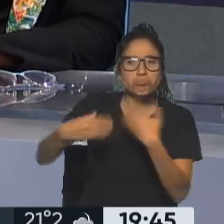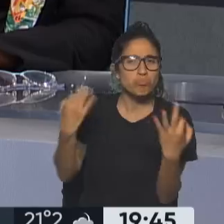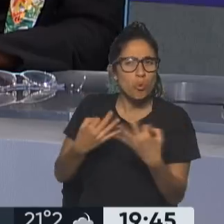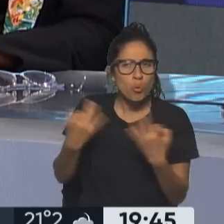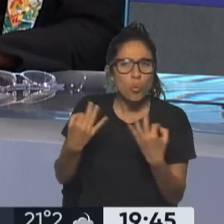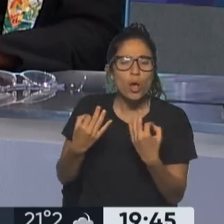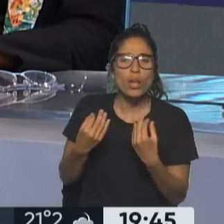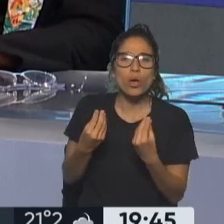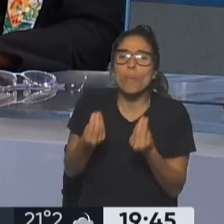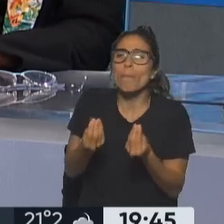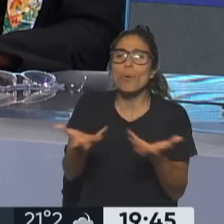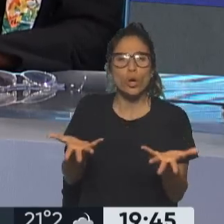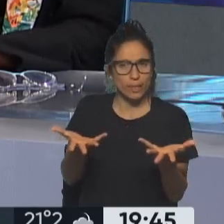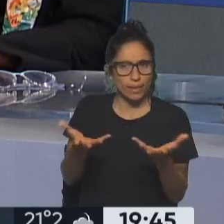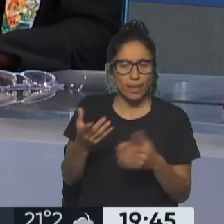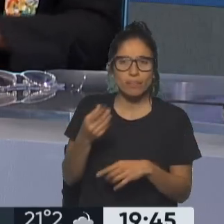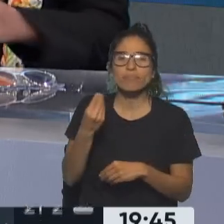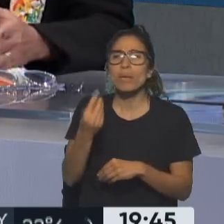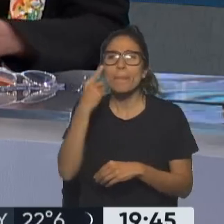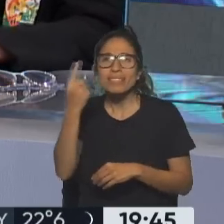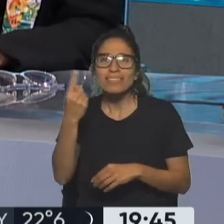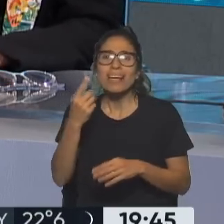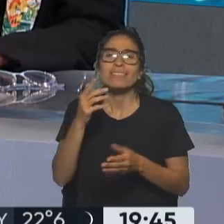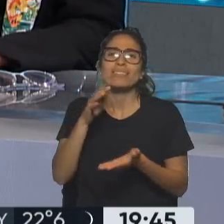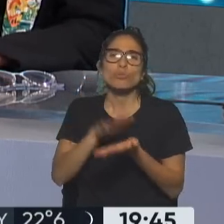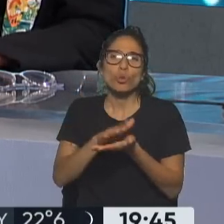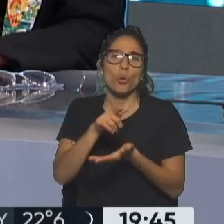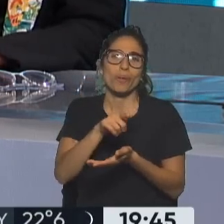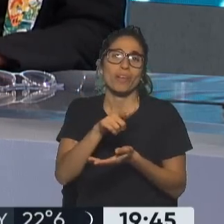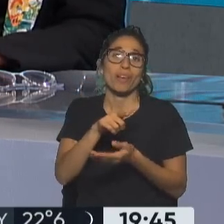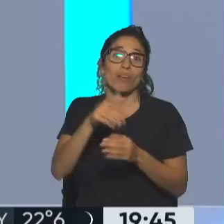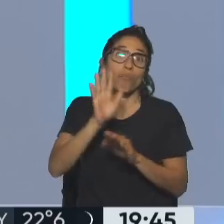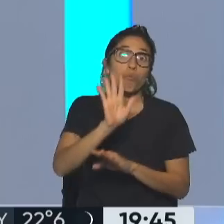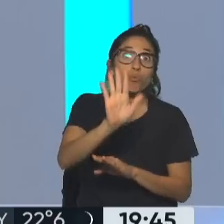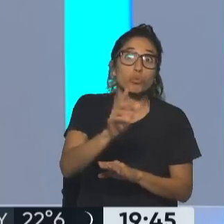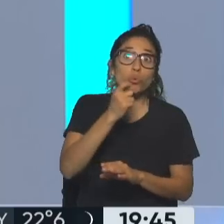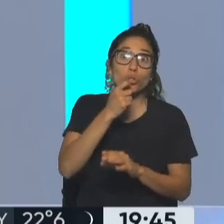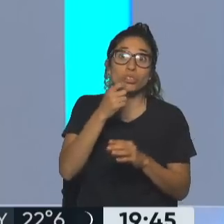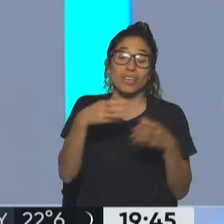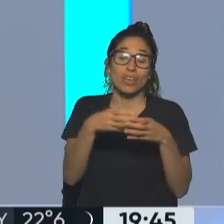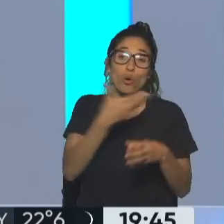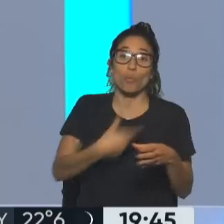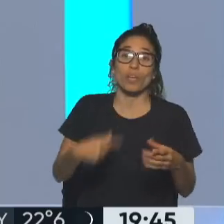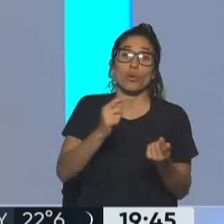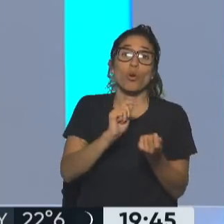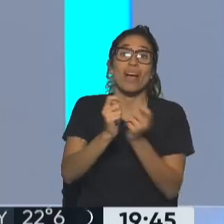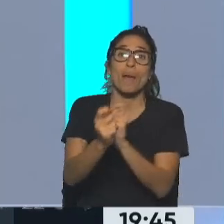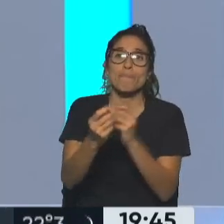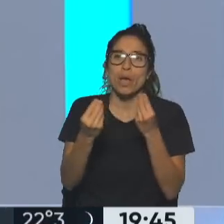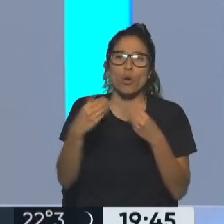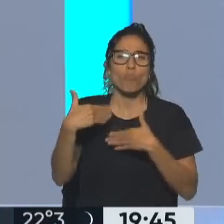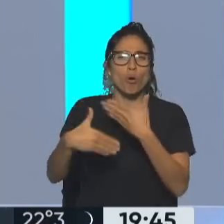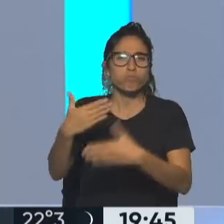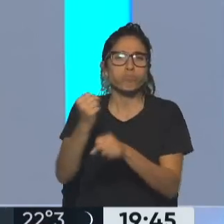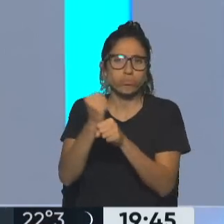trasladar a futuros gobiernos de otros colores incluso? Porque yo creo que dimos una batalla muy